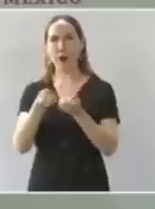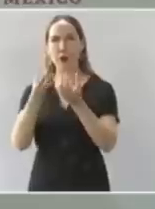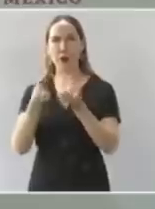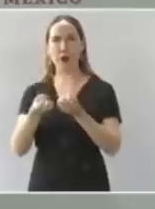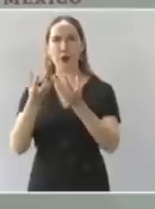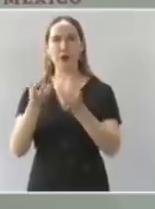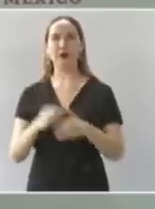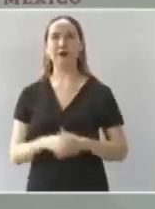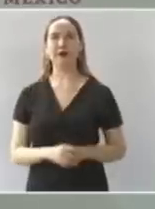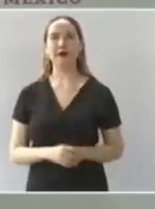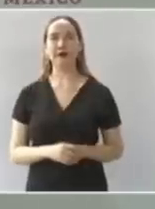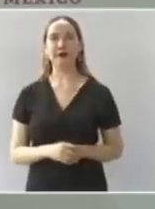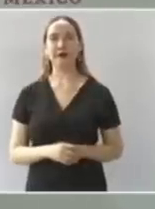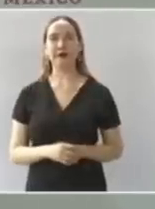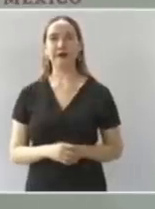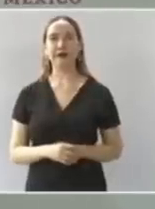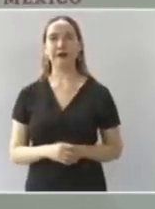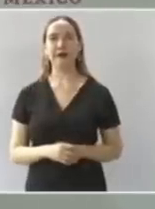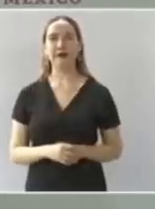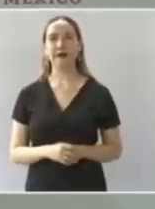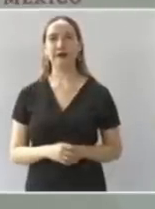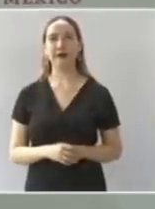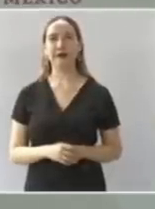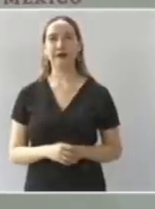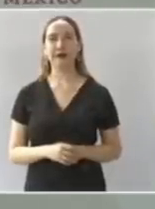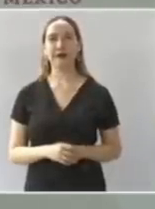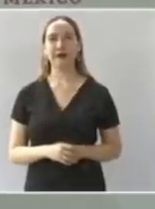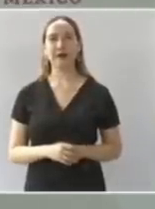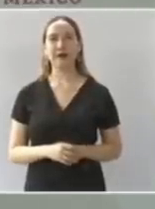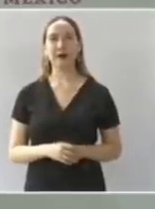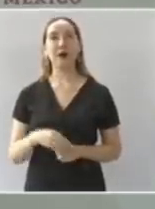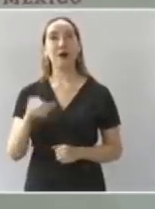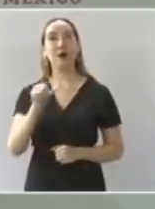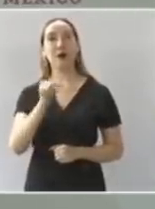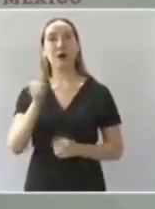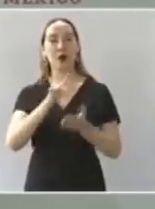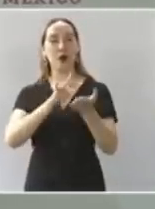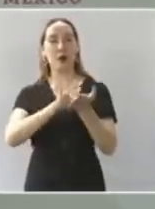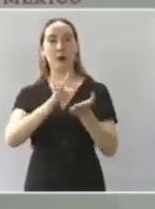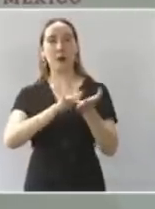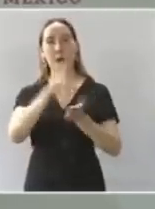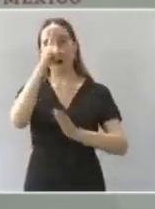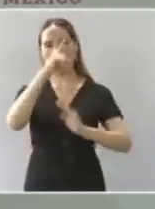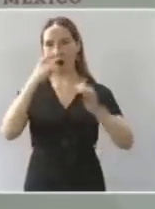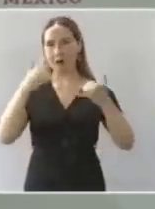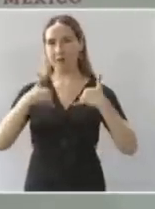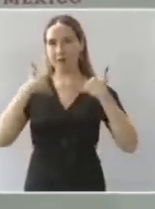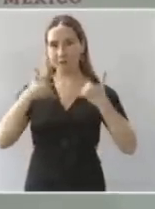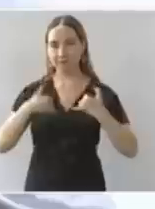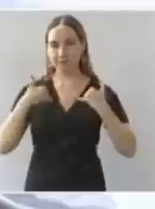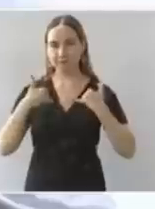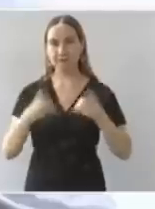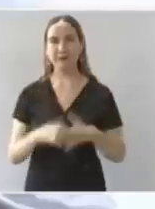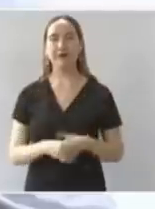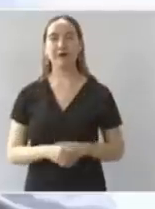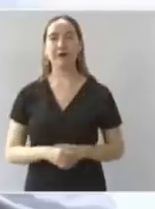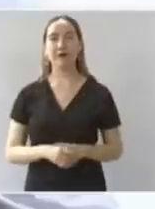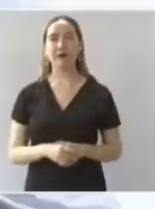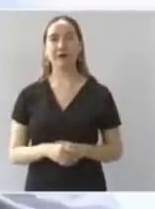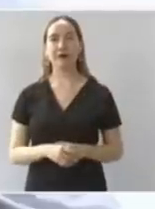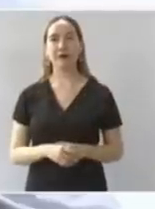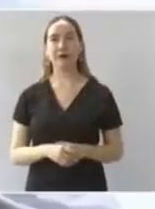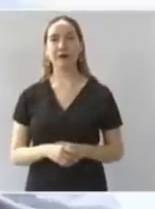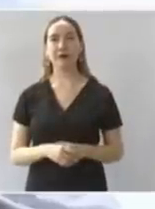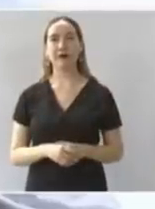vamos a seguir con el programa de jóvenes tanto el de